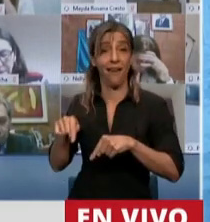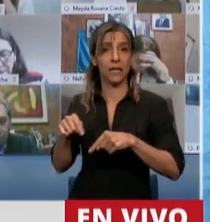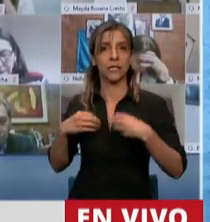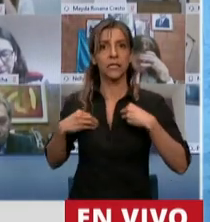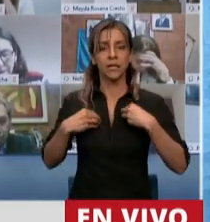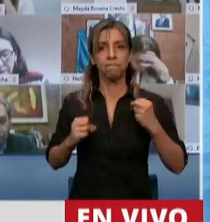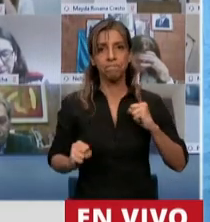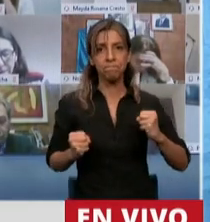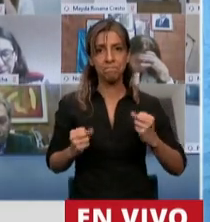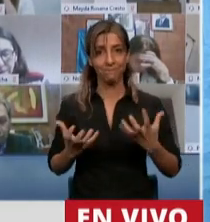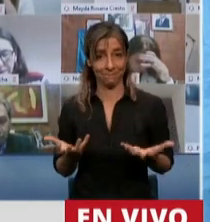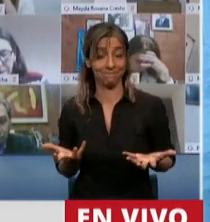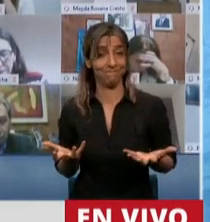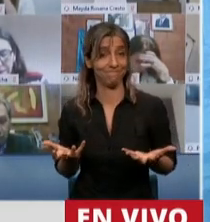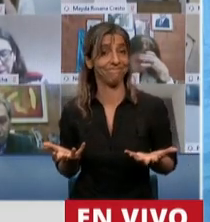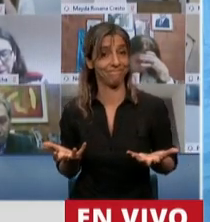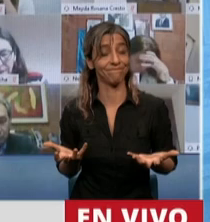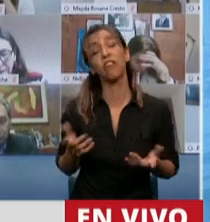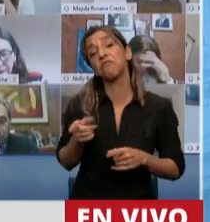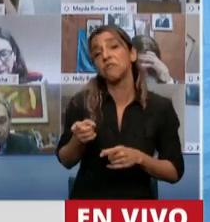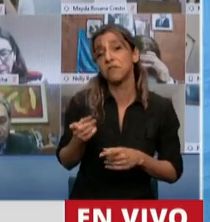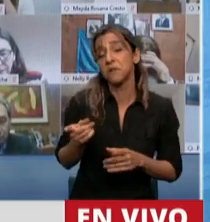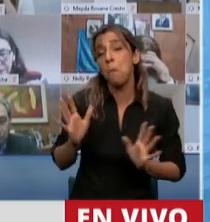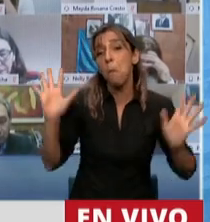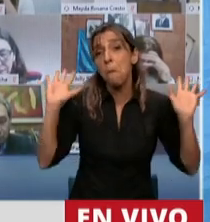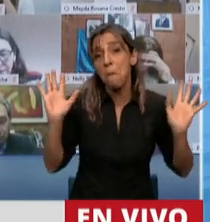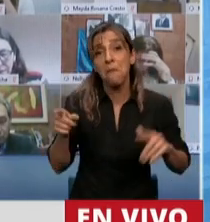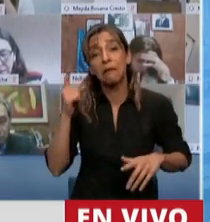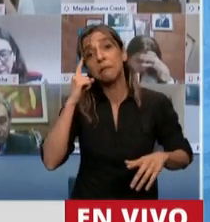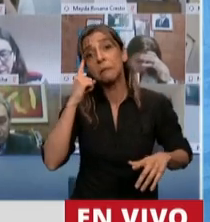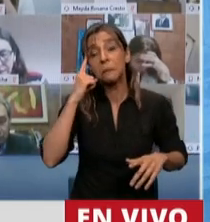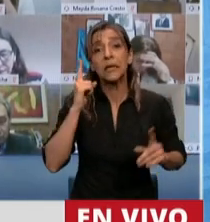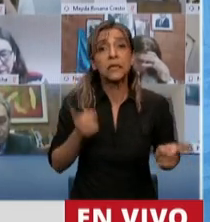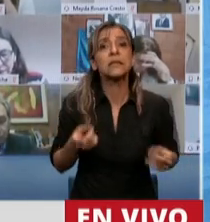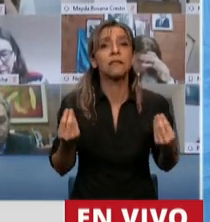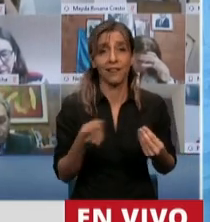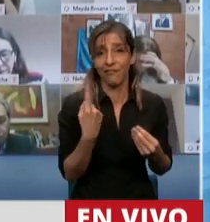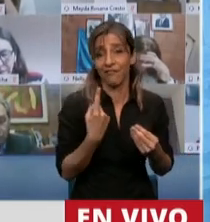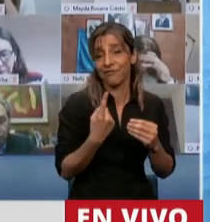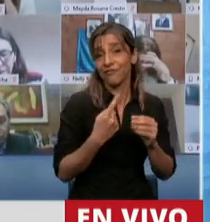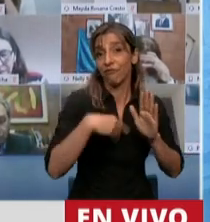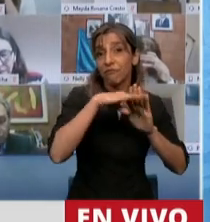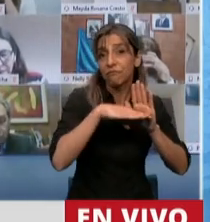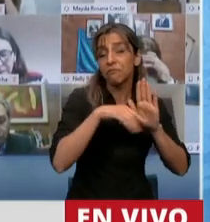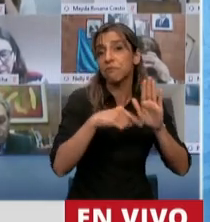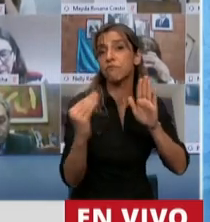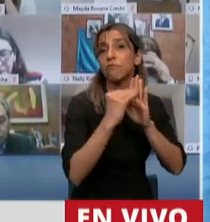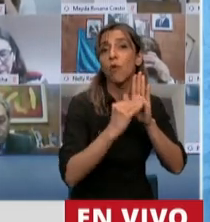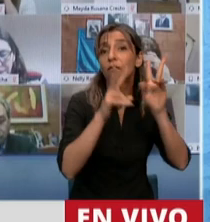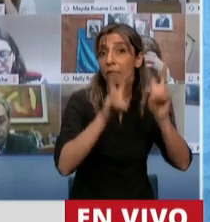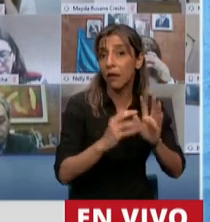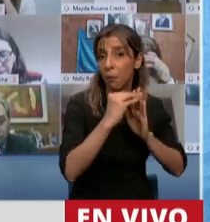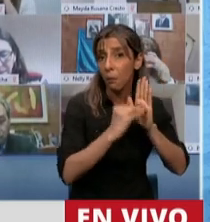tal vez tienen el temor, por ejemplo, de que en el temario incluyamos el tratamiento y la ratificación que ya se hizo en